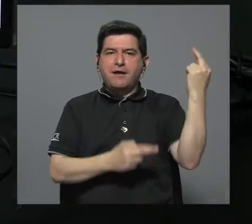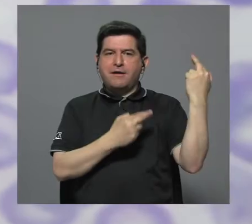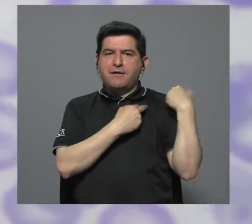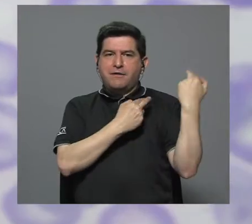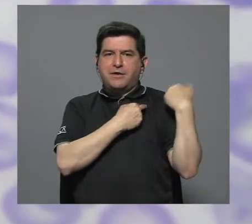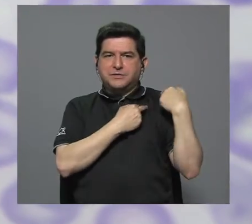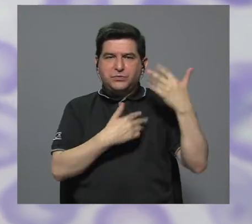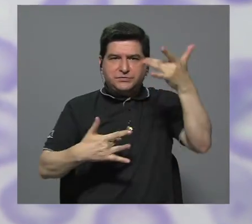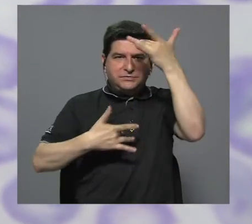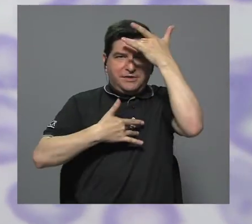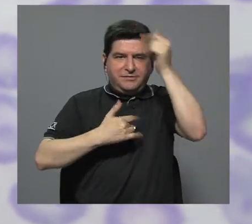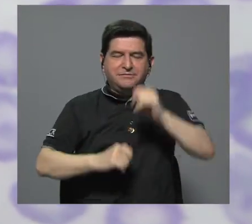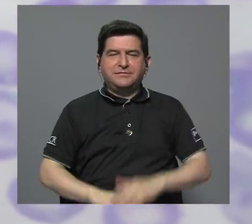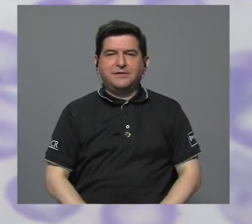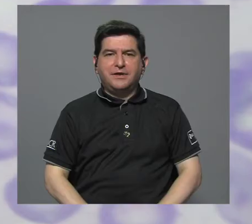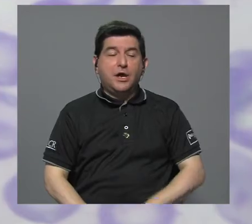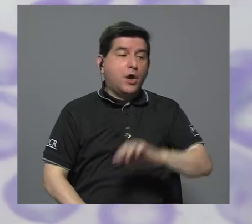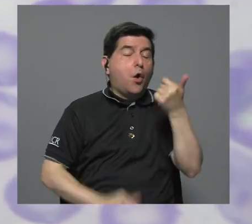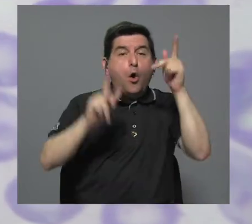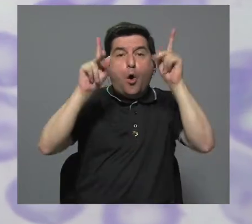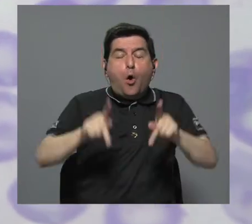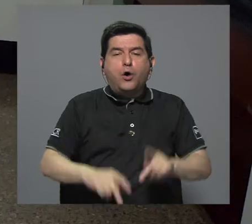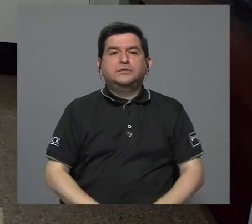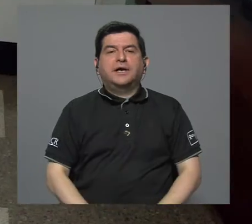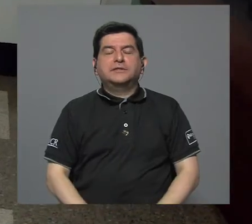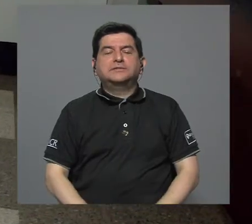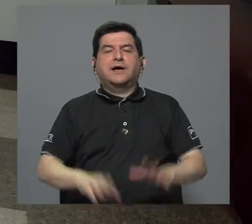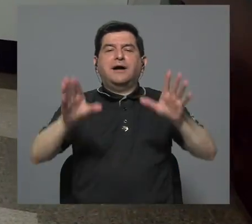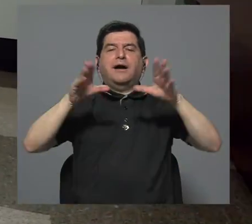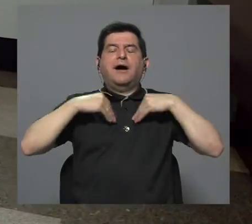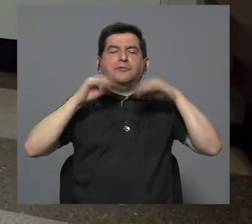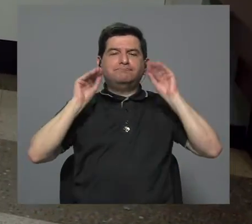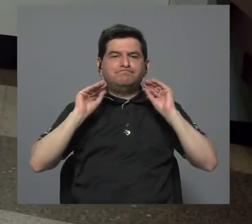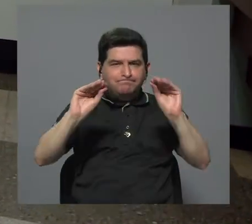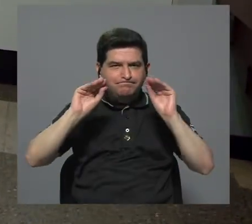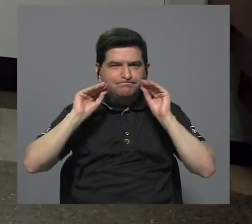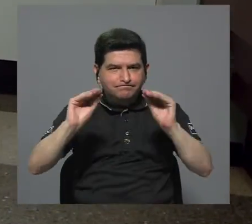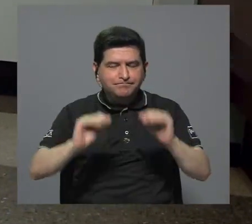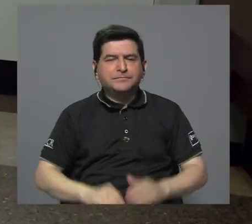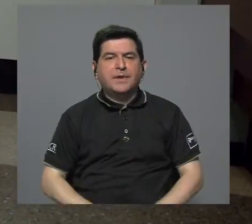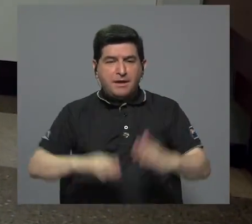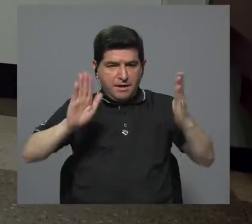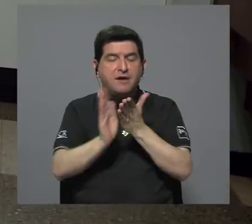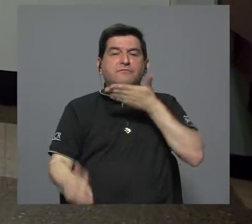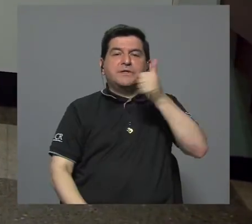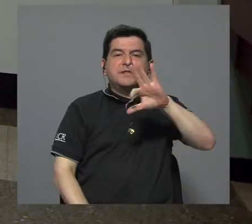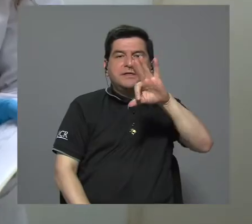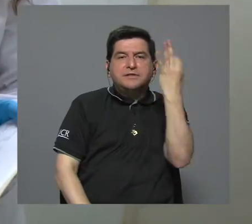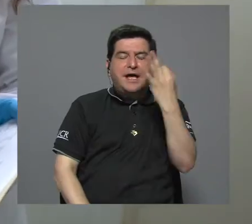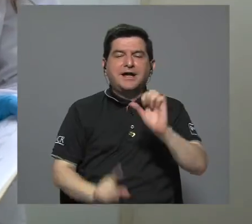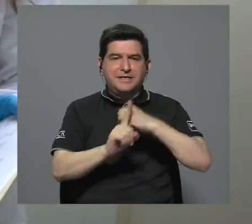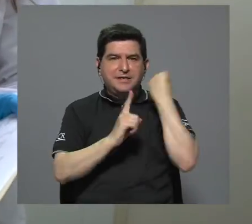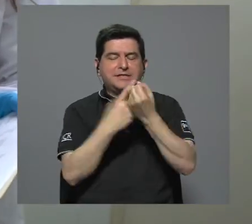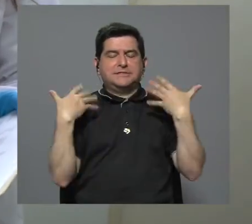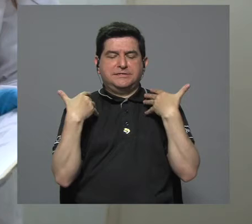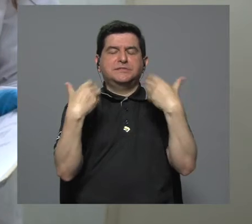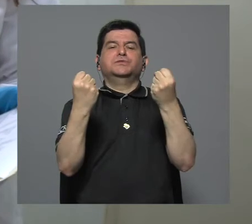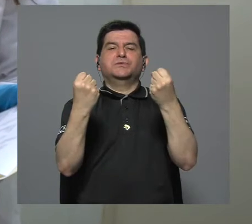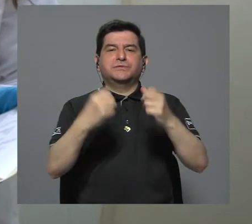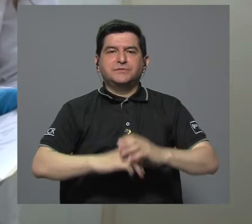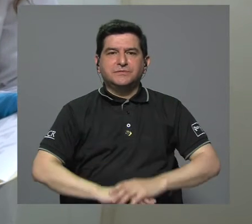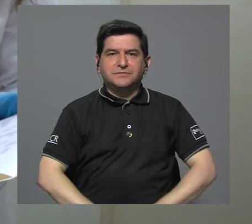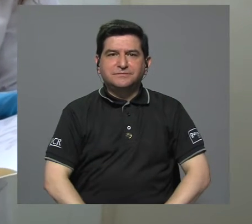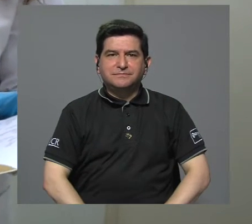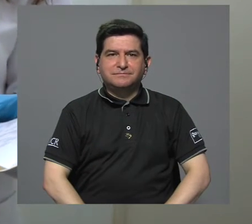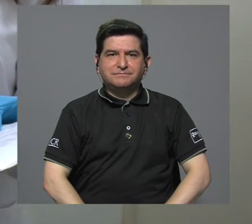causa esta enfermedad. Y muchos otros han recibido educación para enfrentar de la mejor manera su condición de salud.